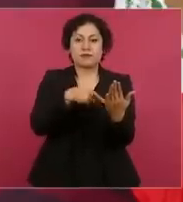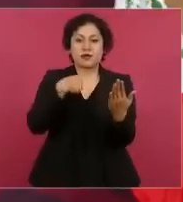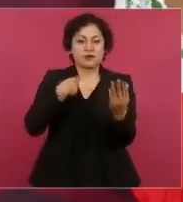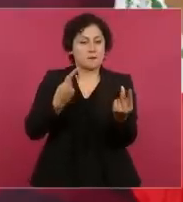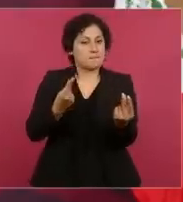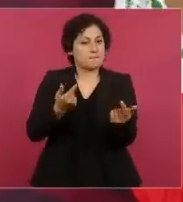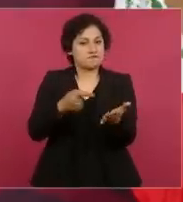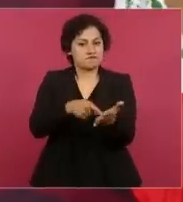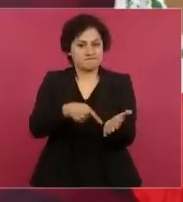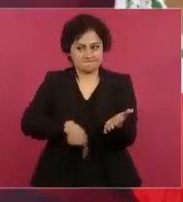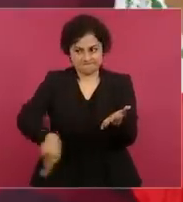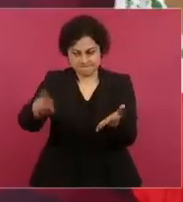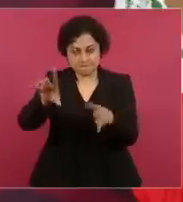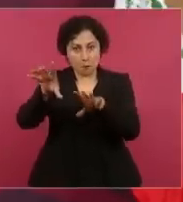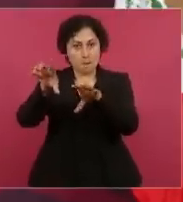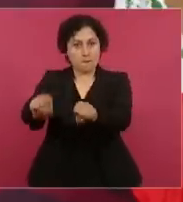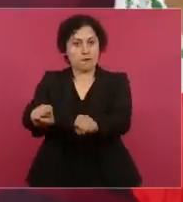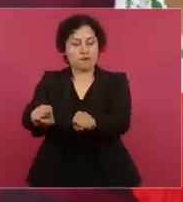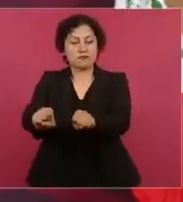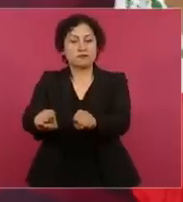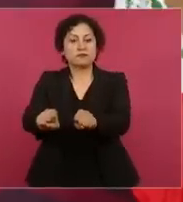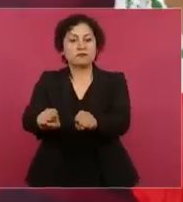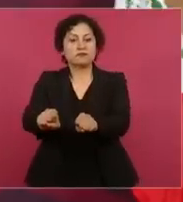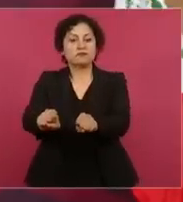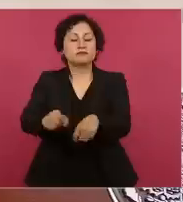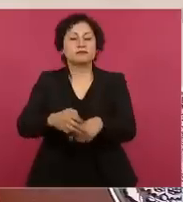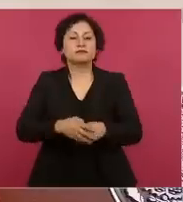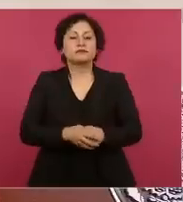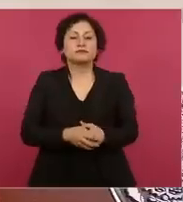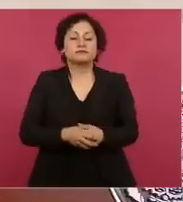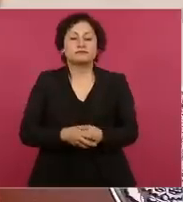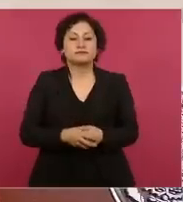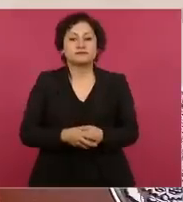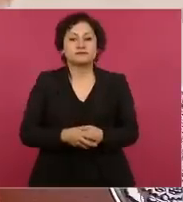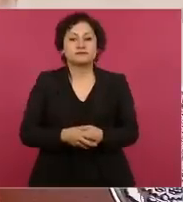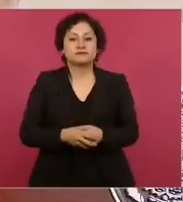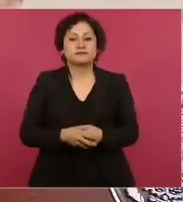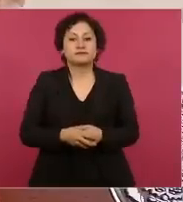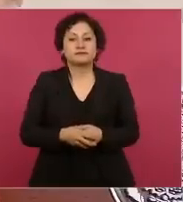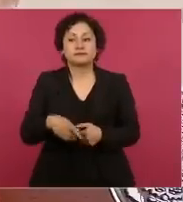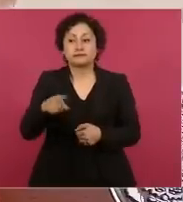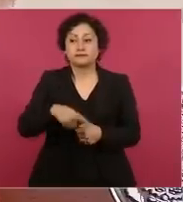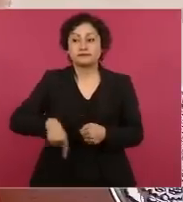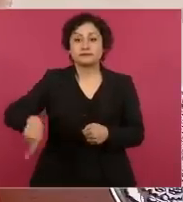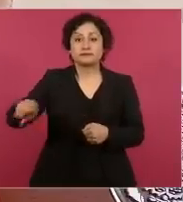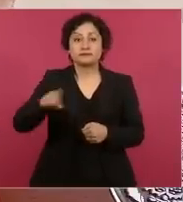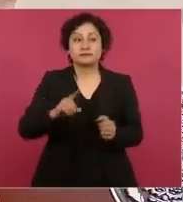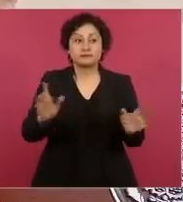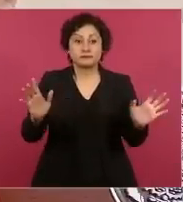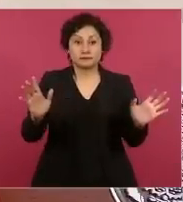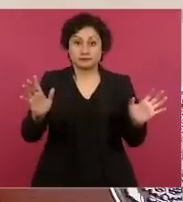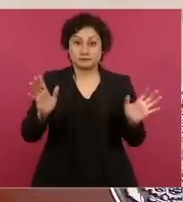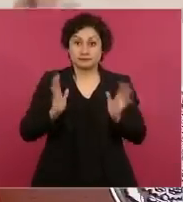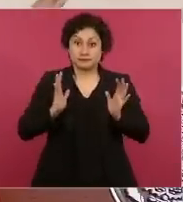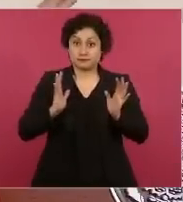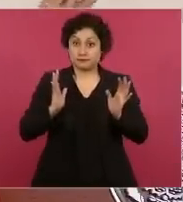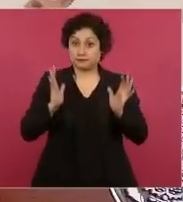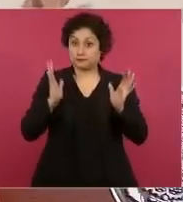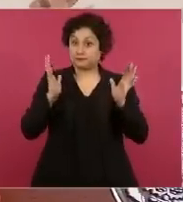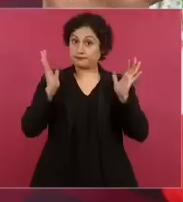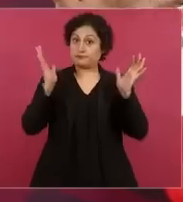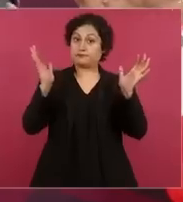se actúe y se sorprenden porque